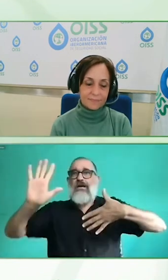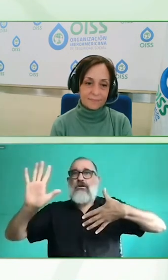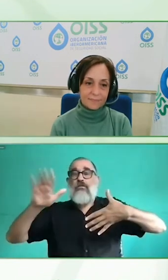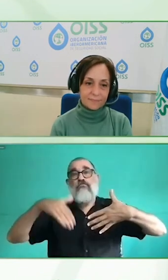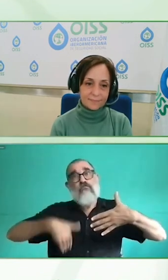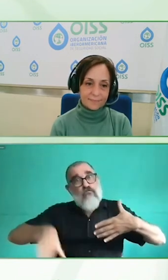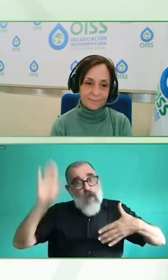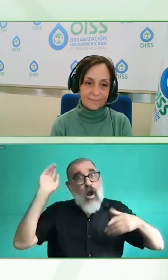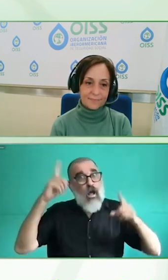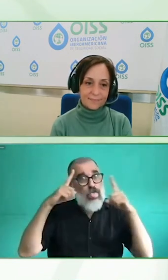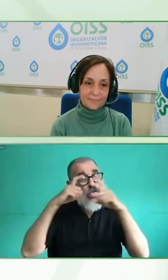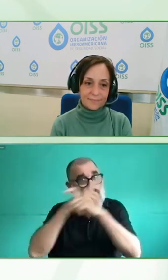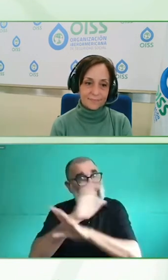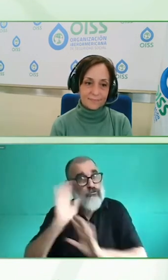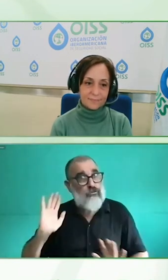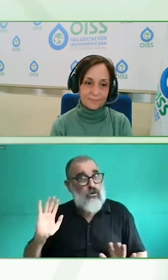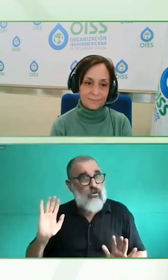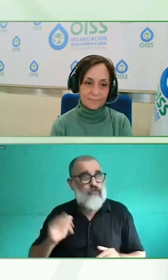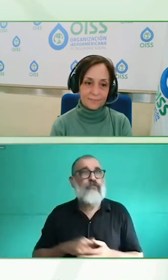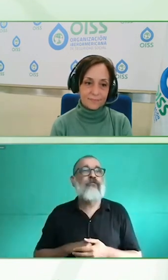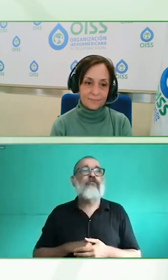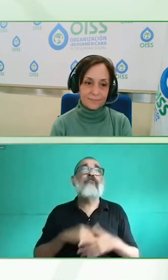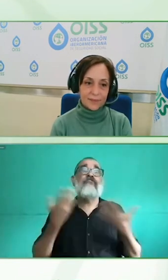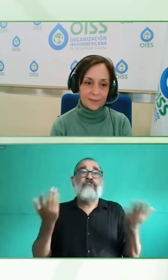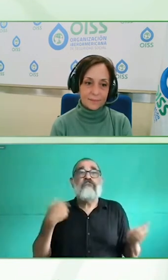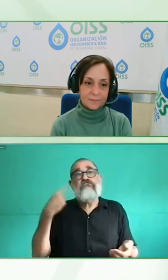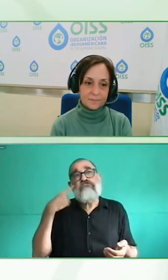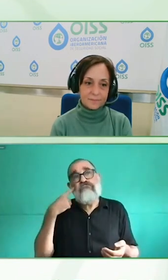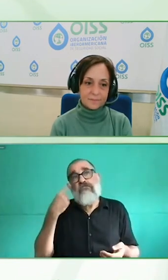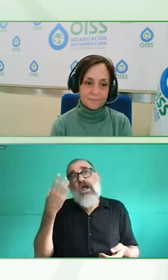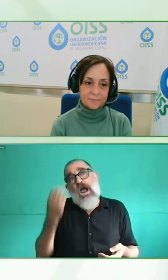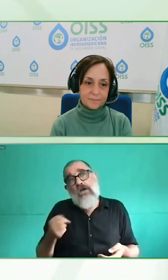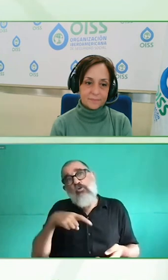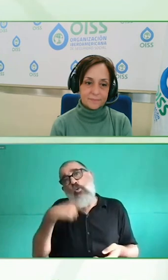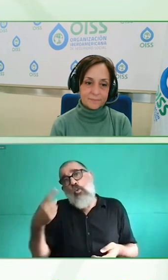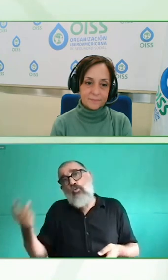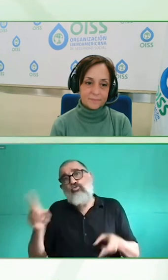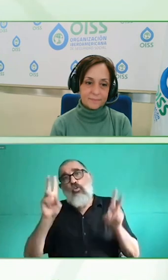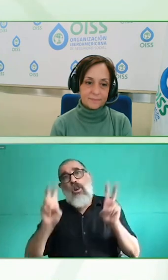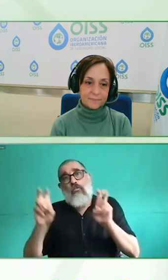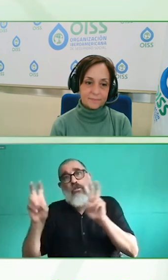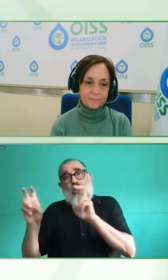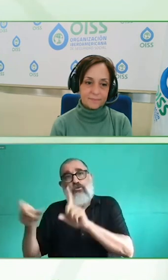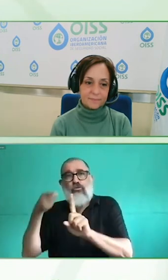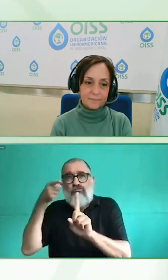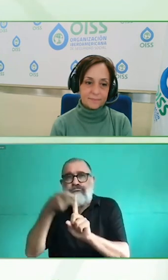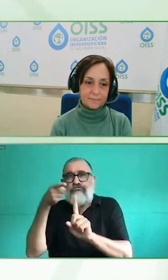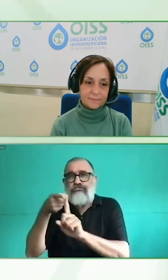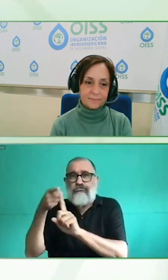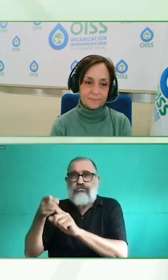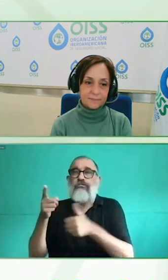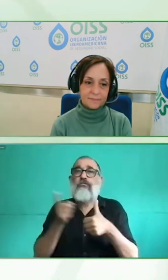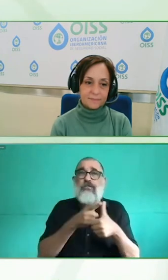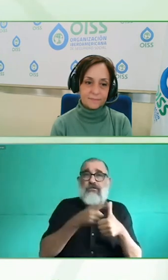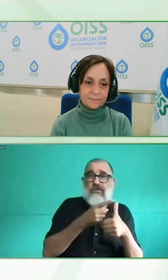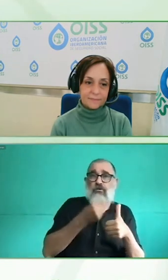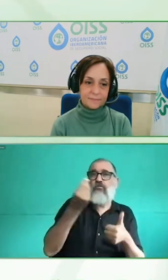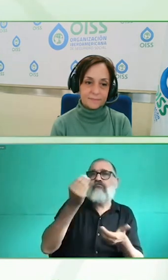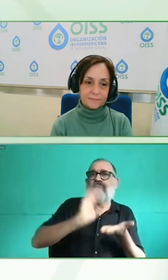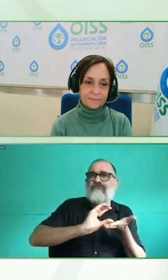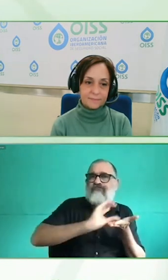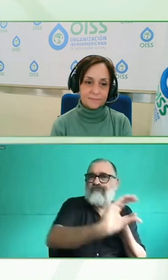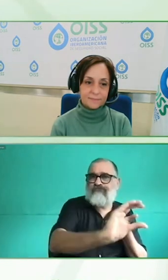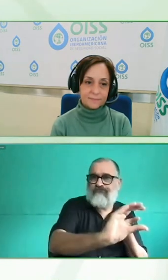como banco pues trabajamos con muchas entidades financieras, ¿no? A lo mejor no es solo la entrada por el producto, también es la entrada a través de la institución financiera para